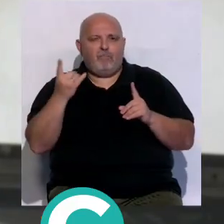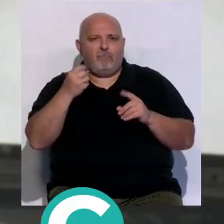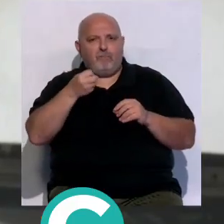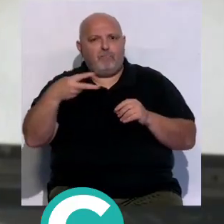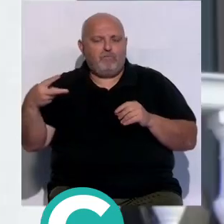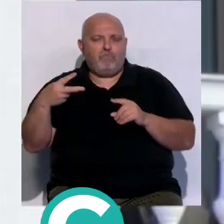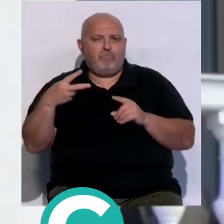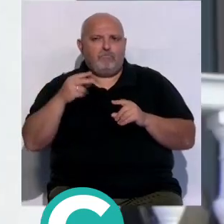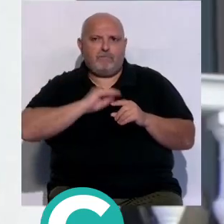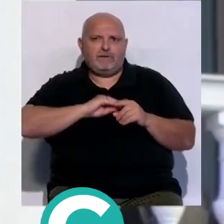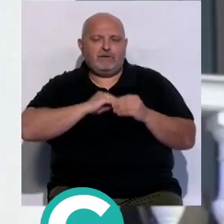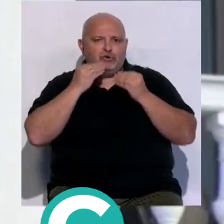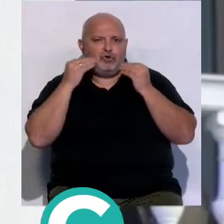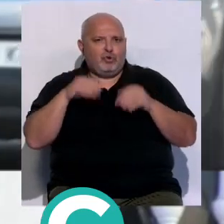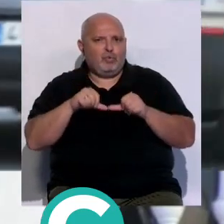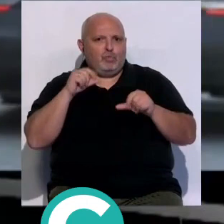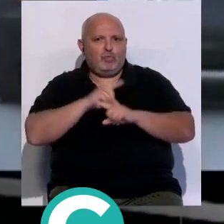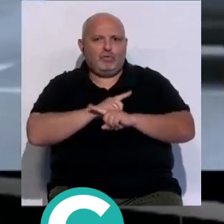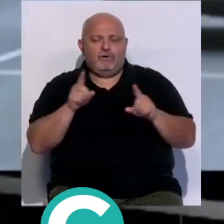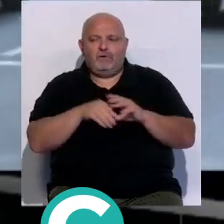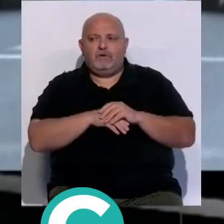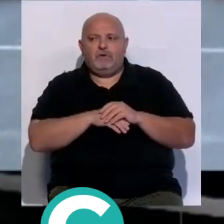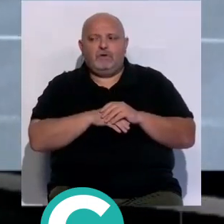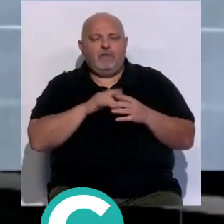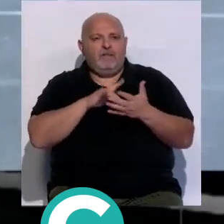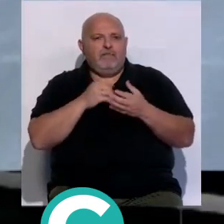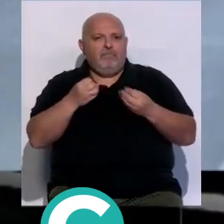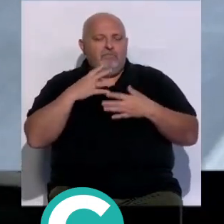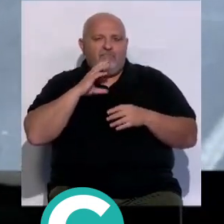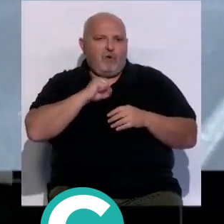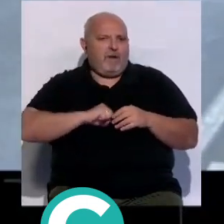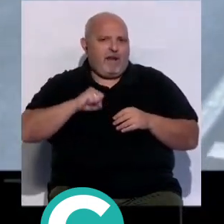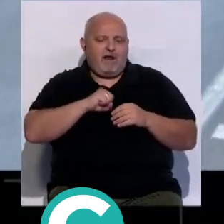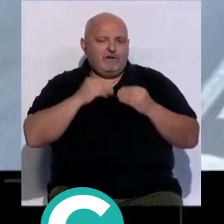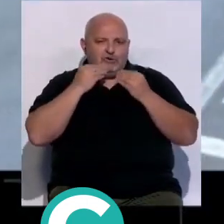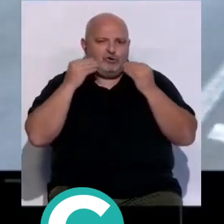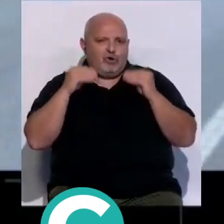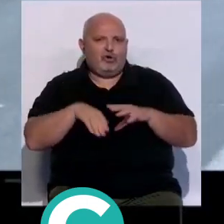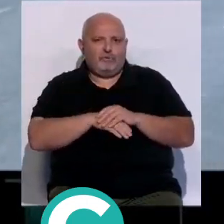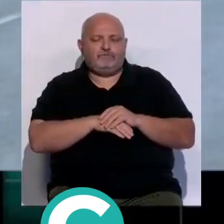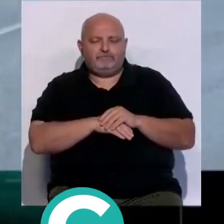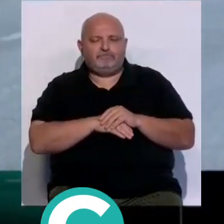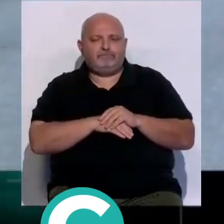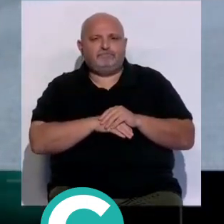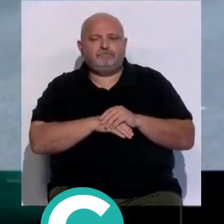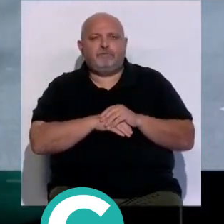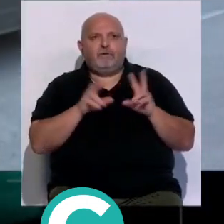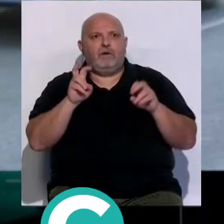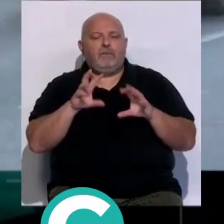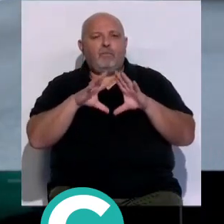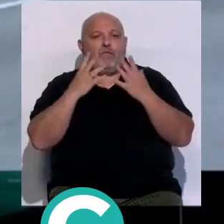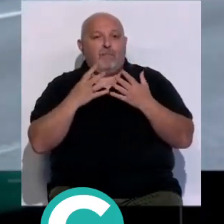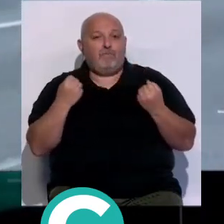un balance que se considera histórico. Han sido unos datos fenomenales, históricos. Yo creo que el